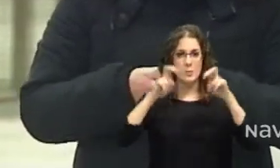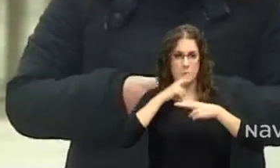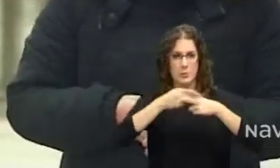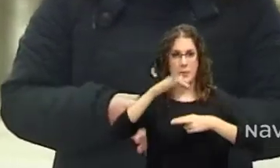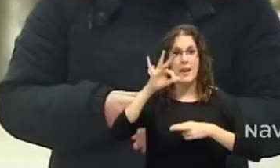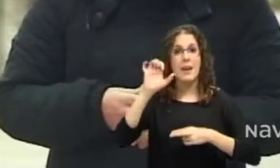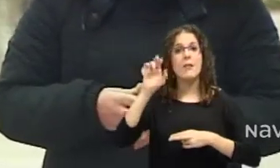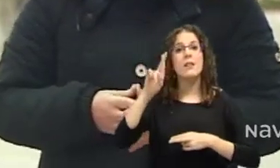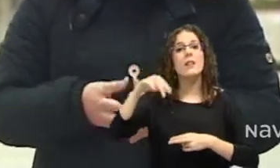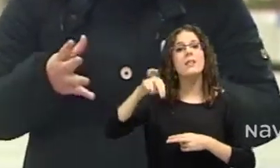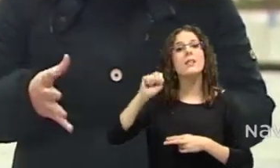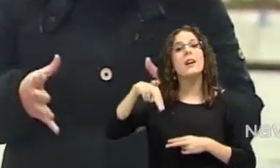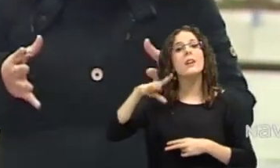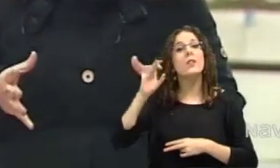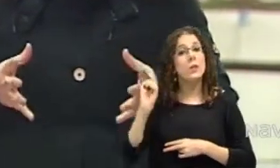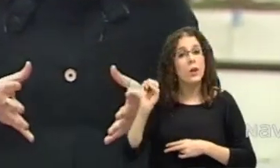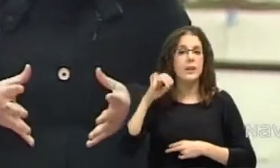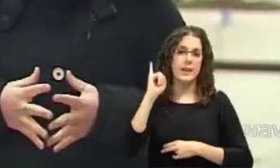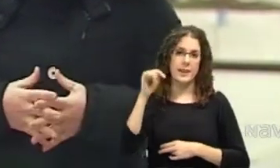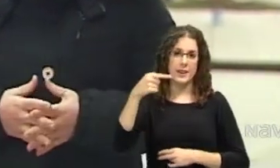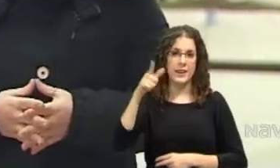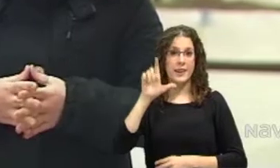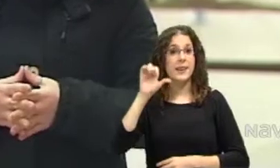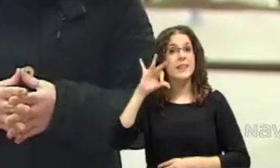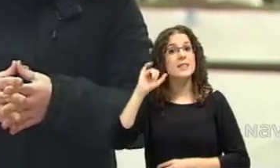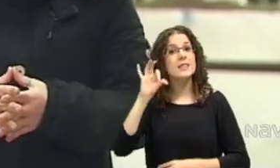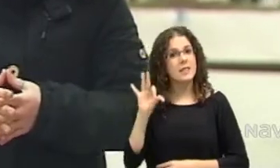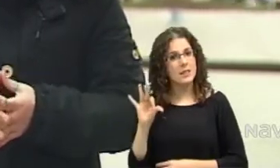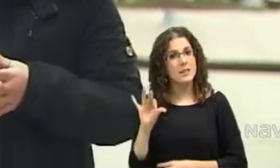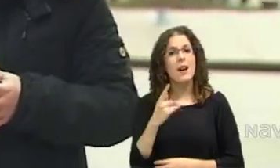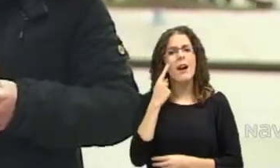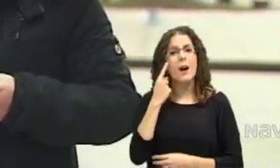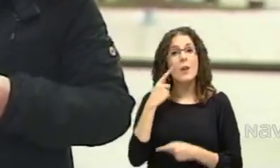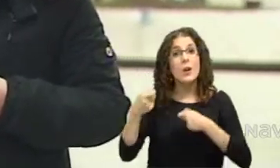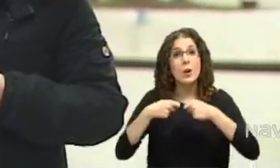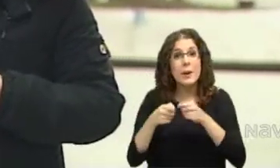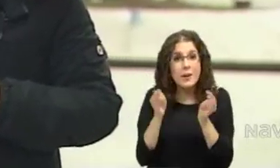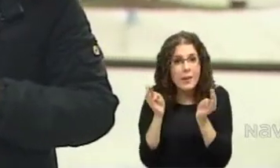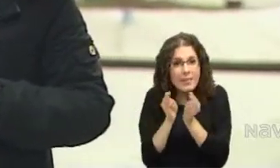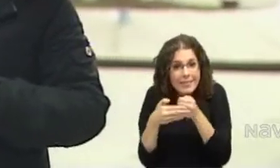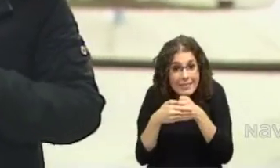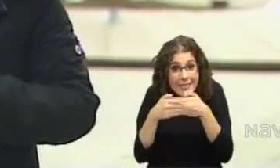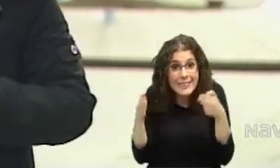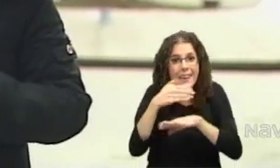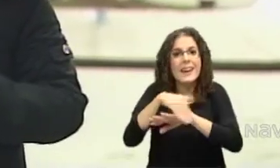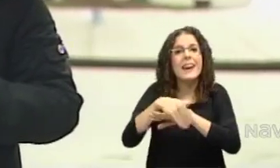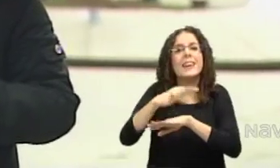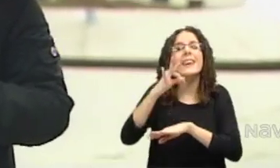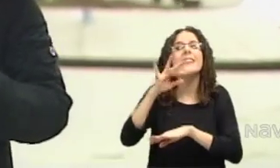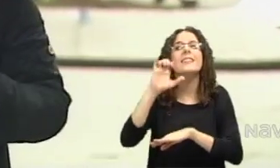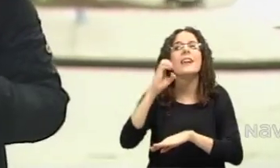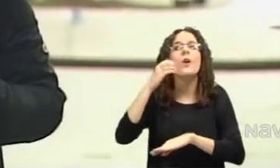y hoy vamos a conocer ese pequeño comercio que acaba de abrir sus puertas en la calle Teobaldos de Pamplona. Se llama